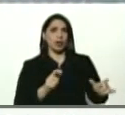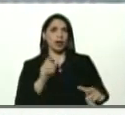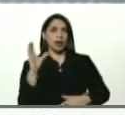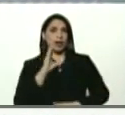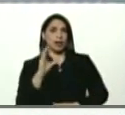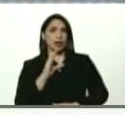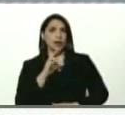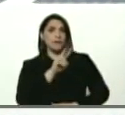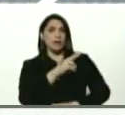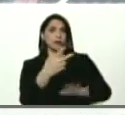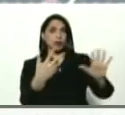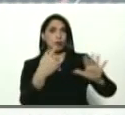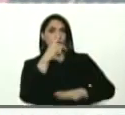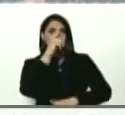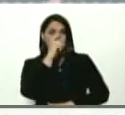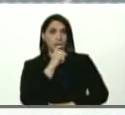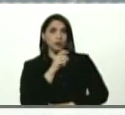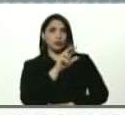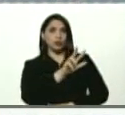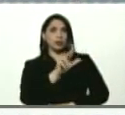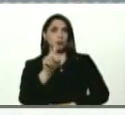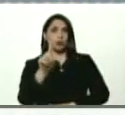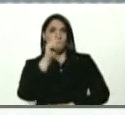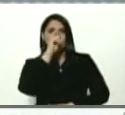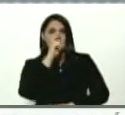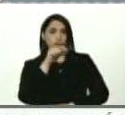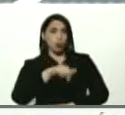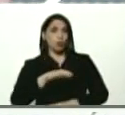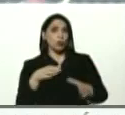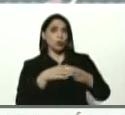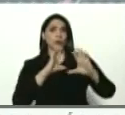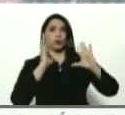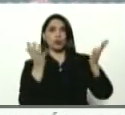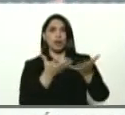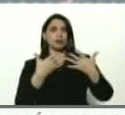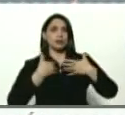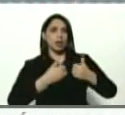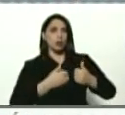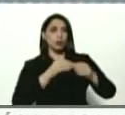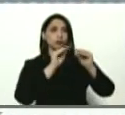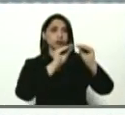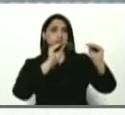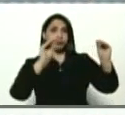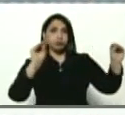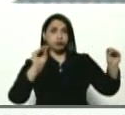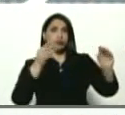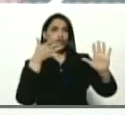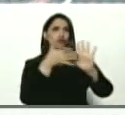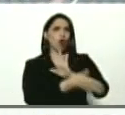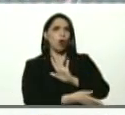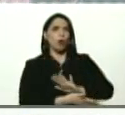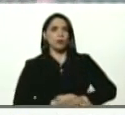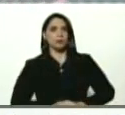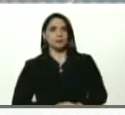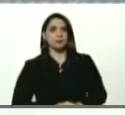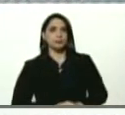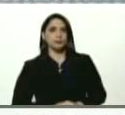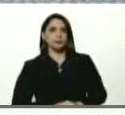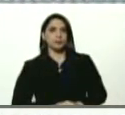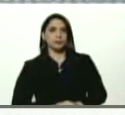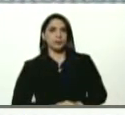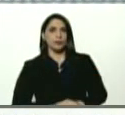28 años, 31 años. Hoy la Organización Mundial de la Salud ha alertado sobre el